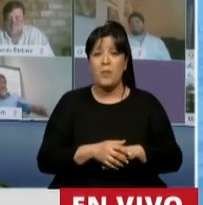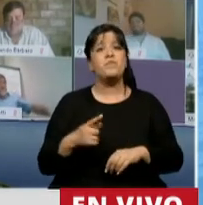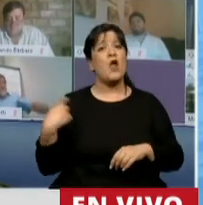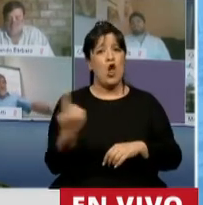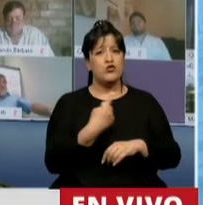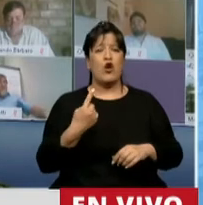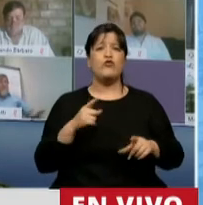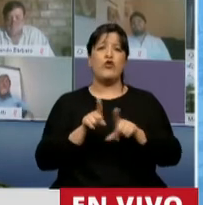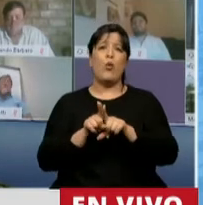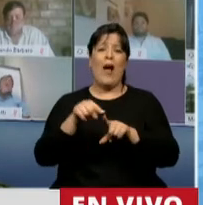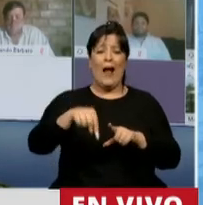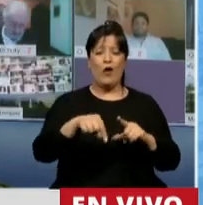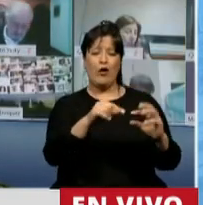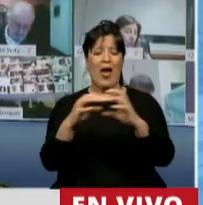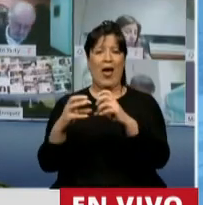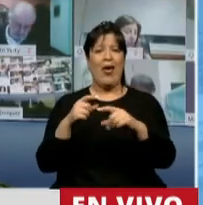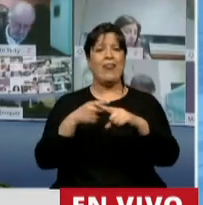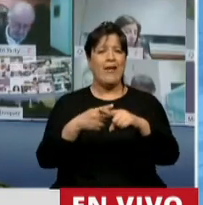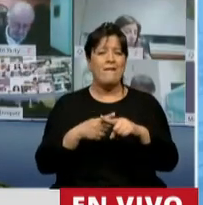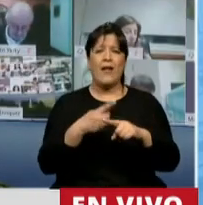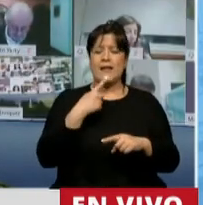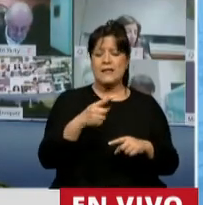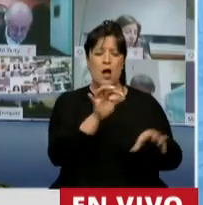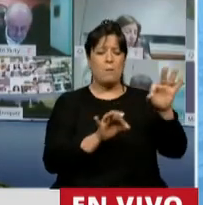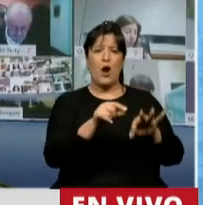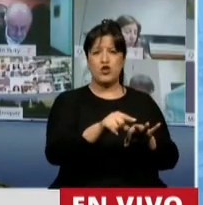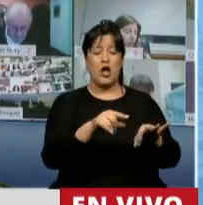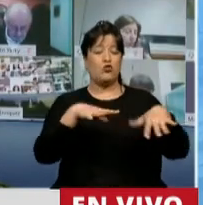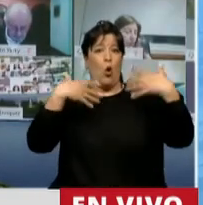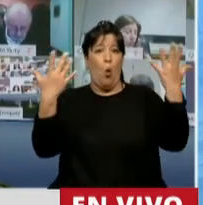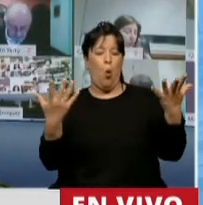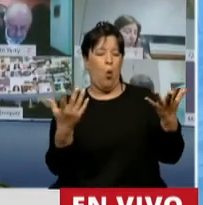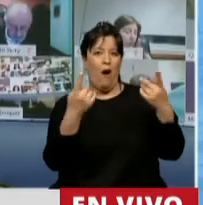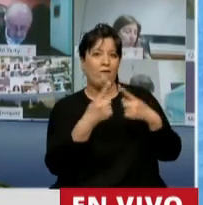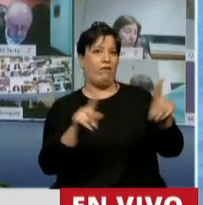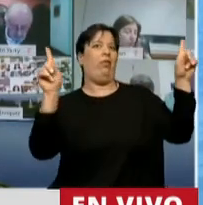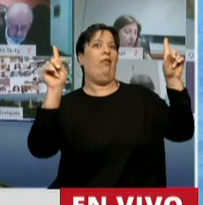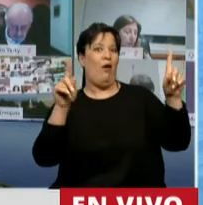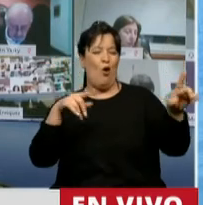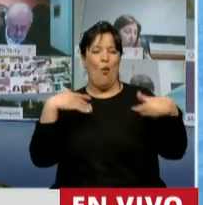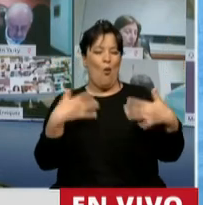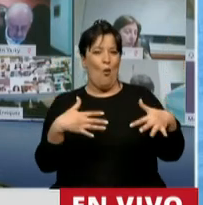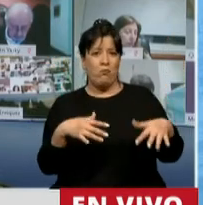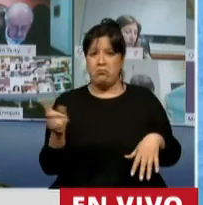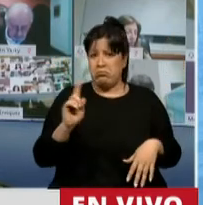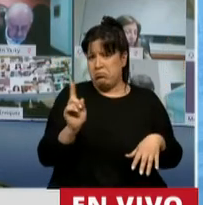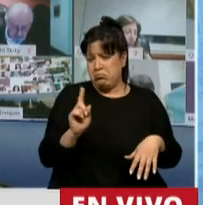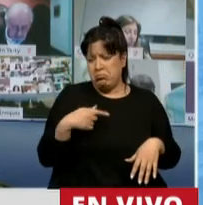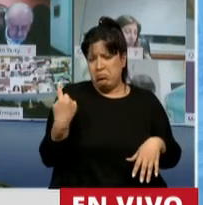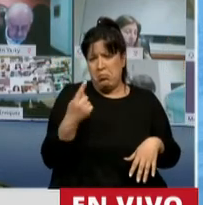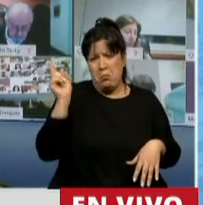a dar este debate planteando que esto es un proyecto revolucionario, como planteó alguno, ni vinimos con ningún